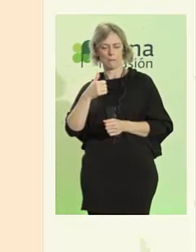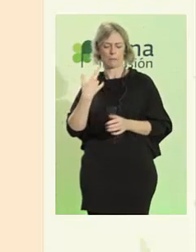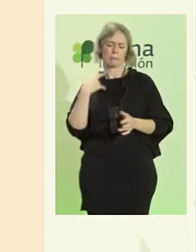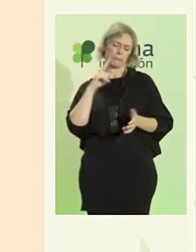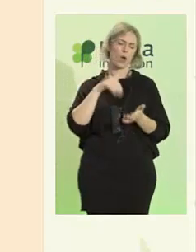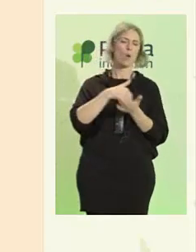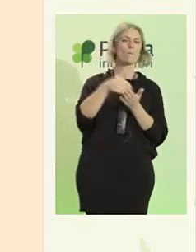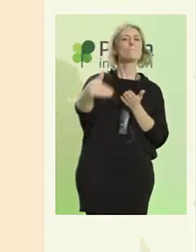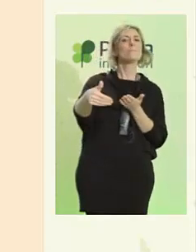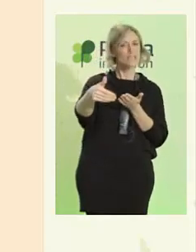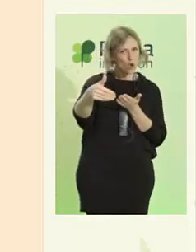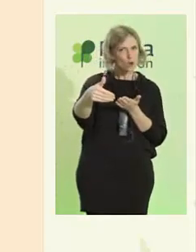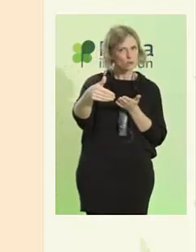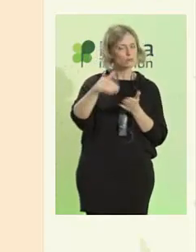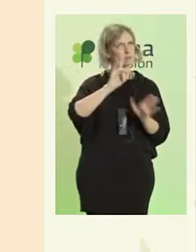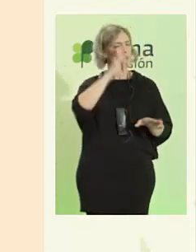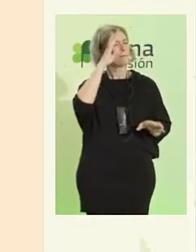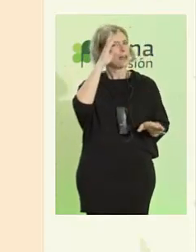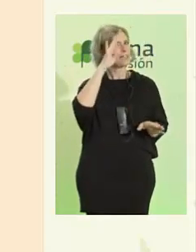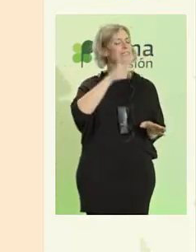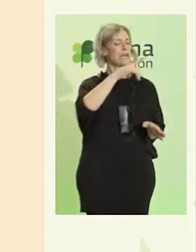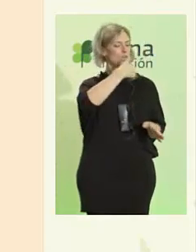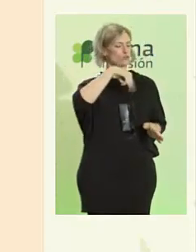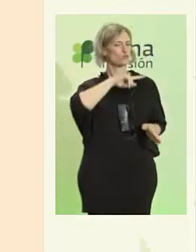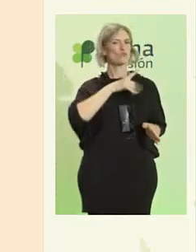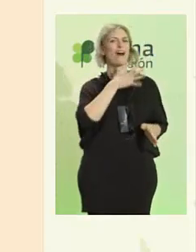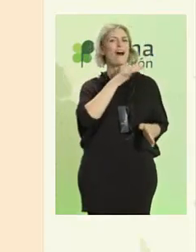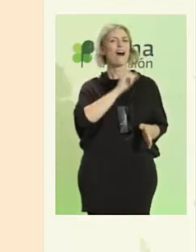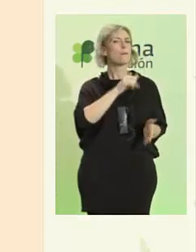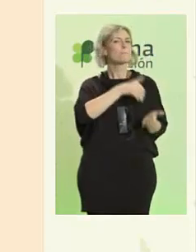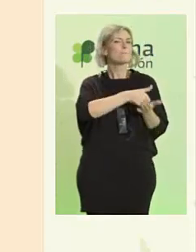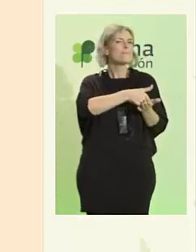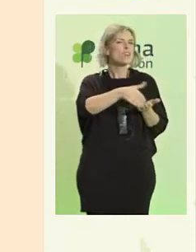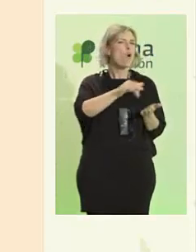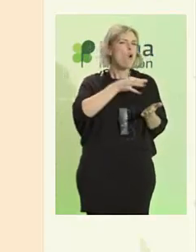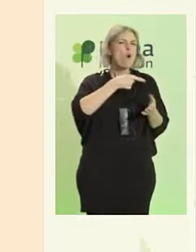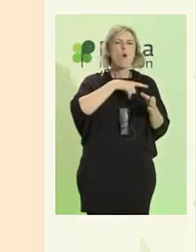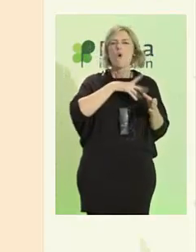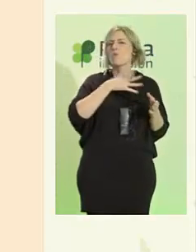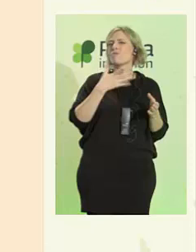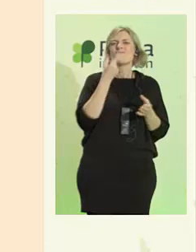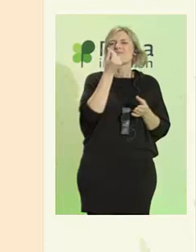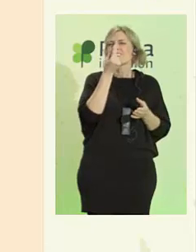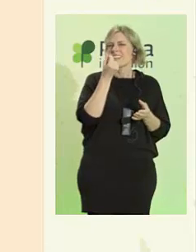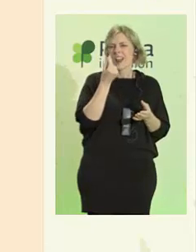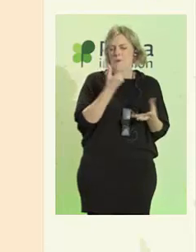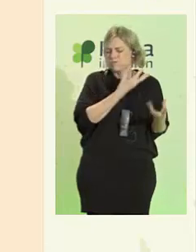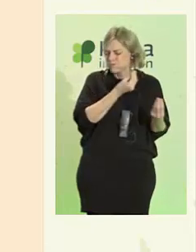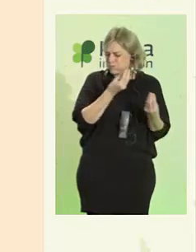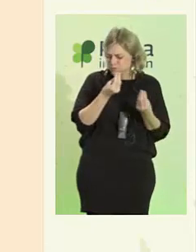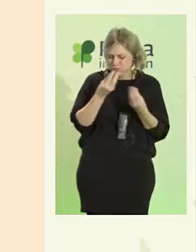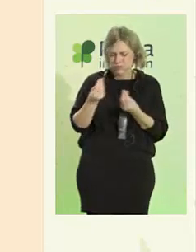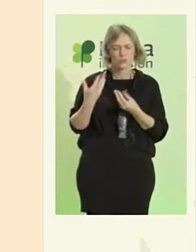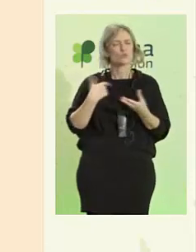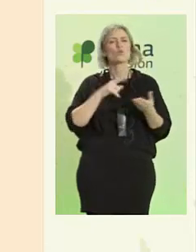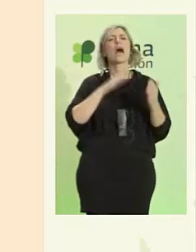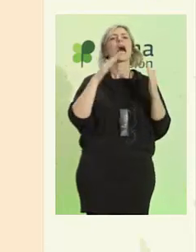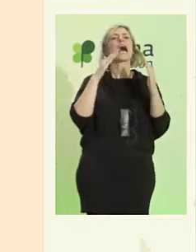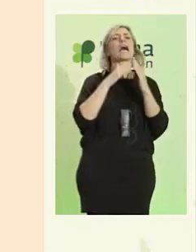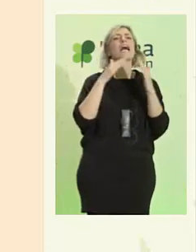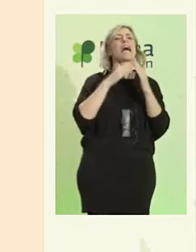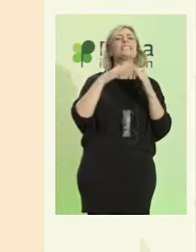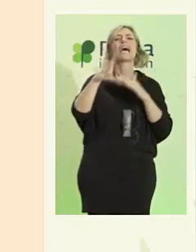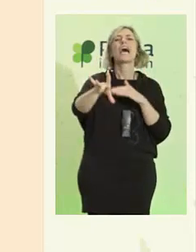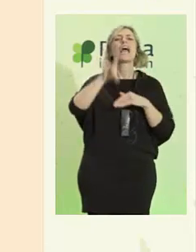Así que les dije, imaginaos que tuviéramos todo el dinero del mundo. ¿Qué tipo de casa, qué tipo de vida querríais que Patrick